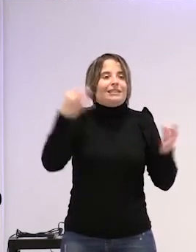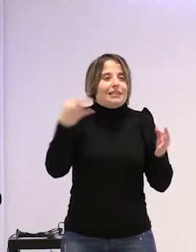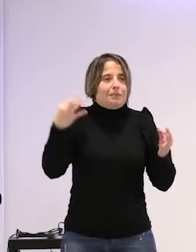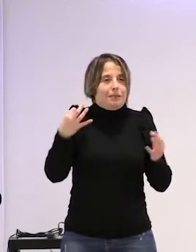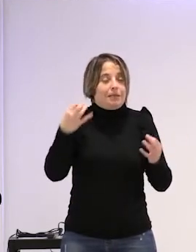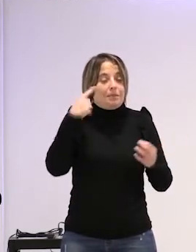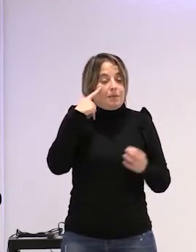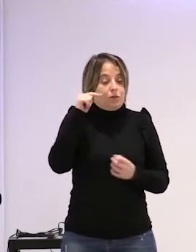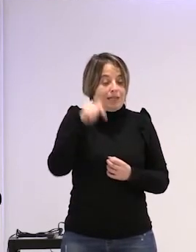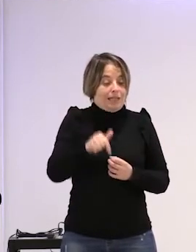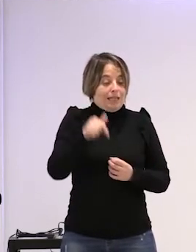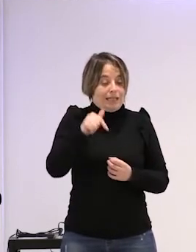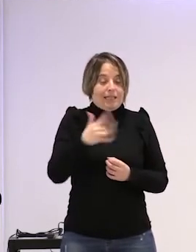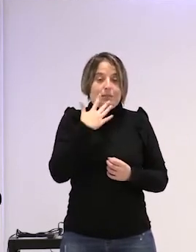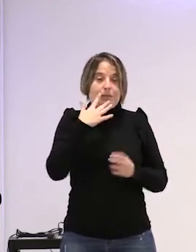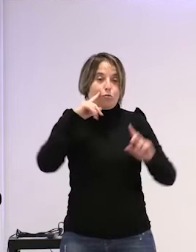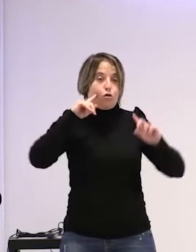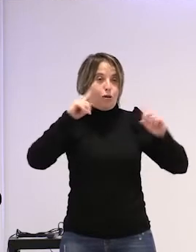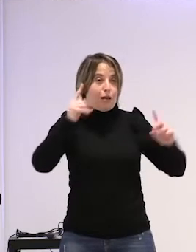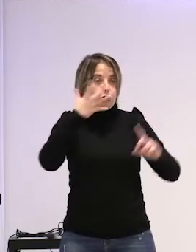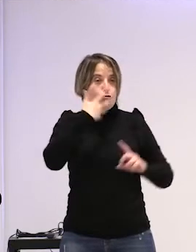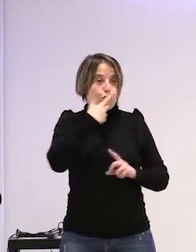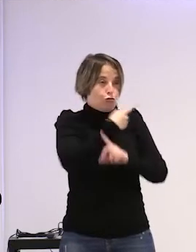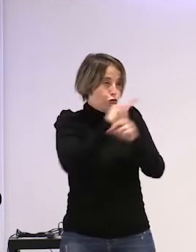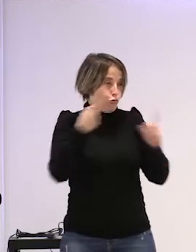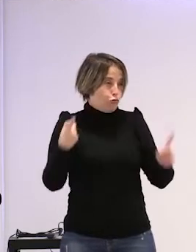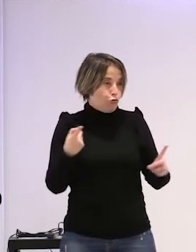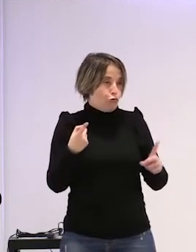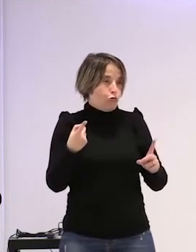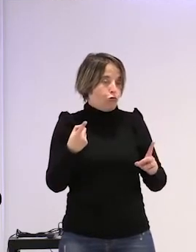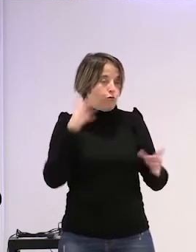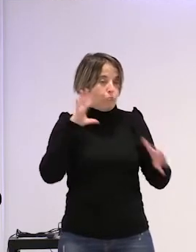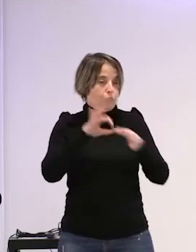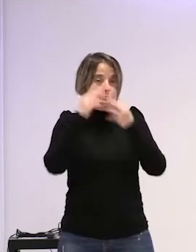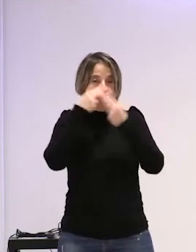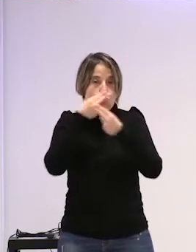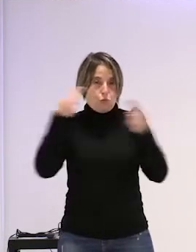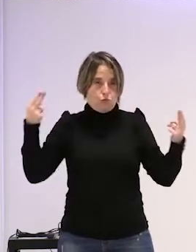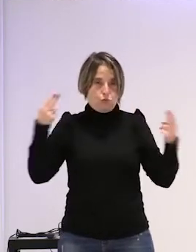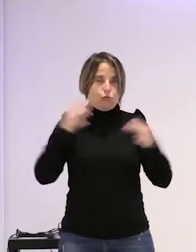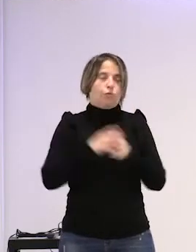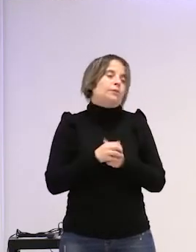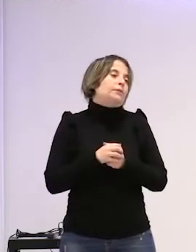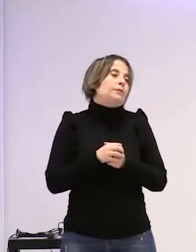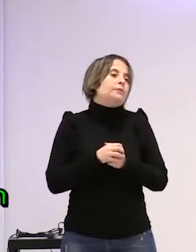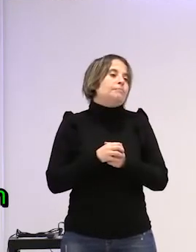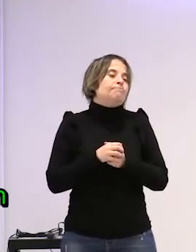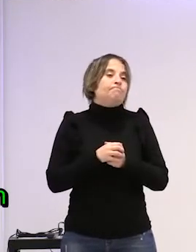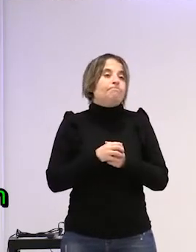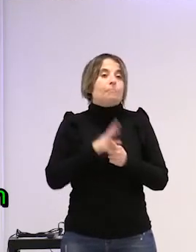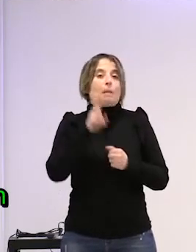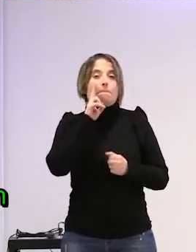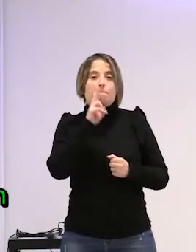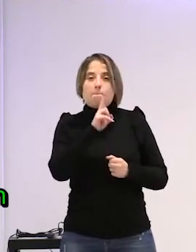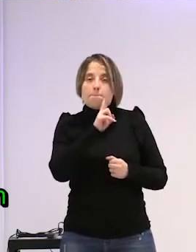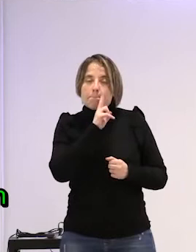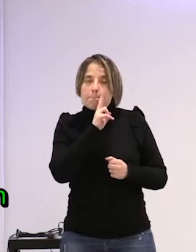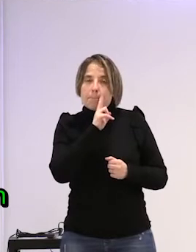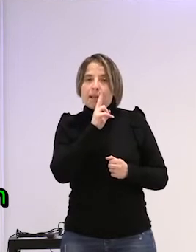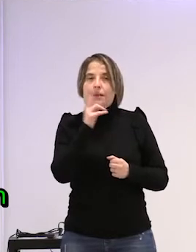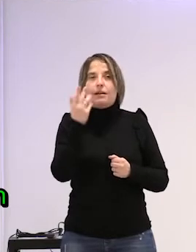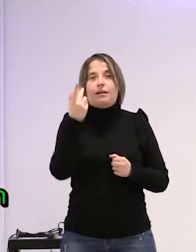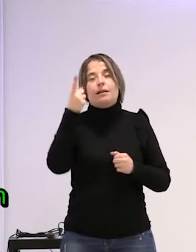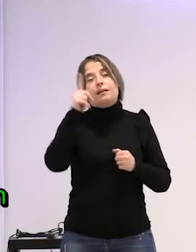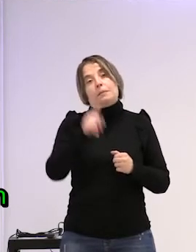este como es un caso que se conoce y no me concierne es público ¿no? una madre que se nos ha dibujado